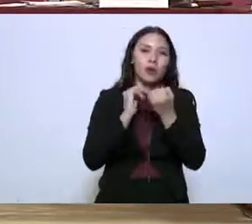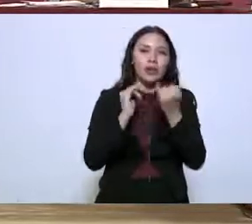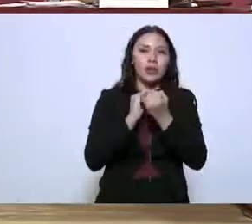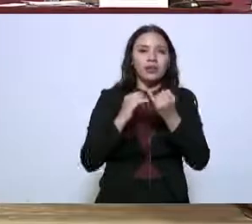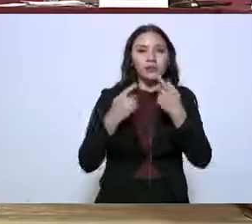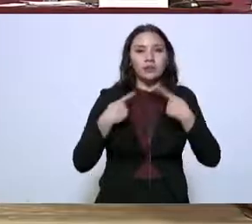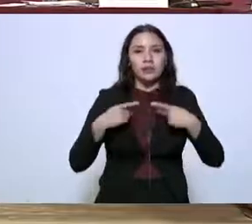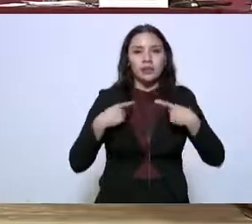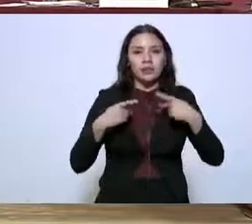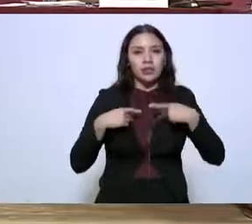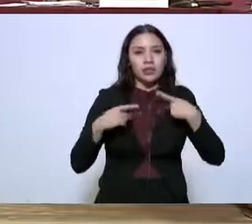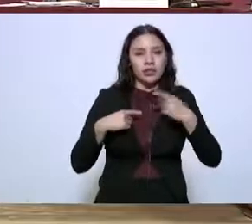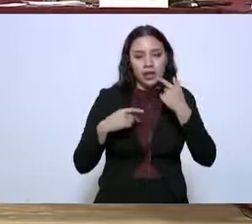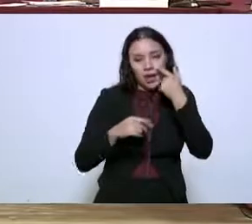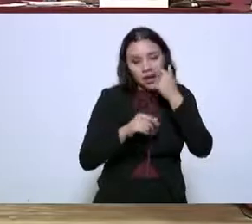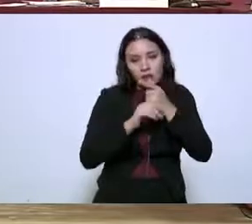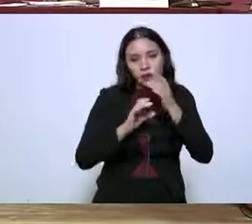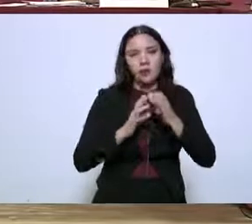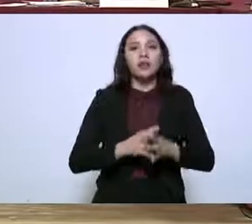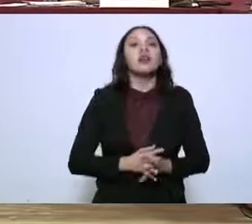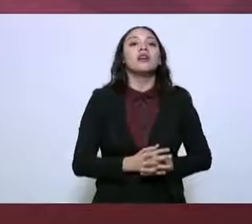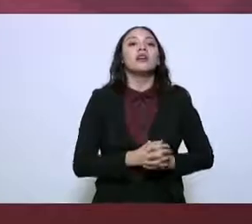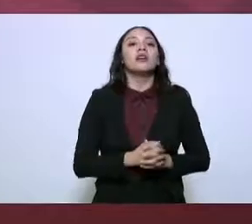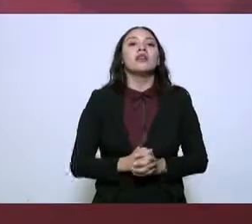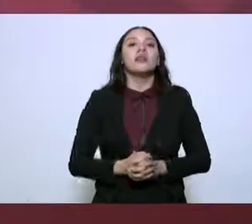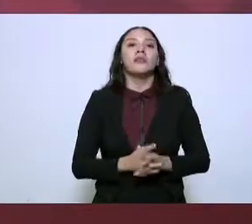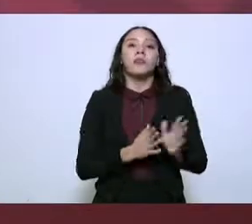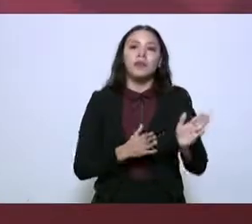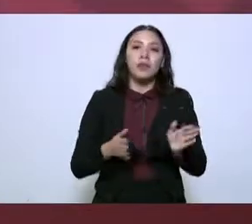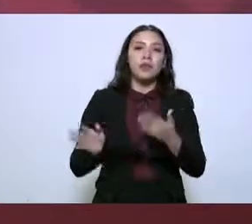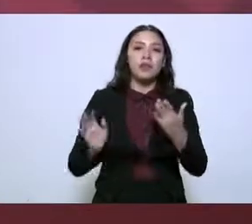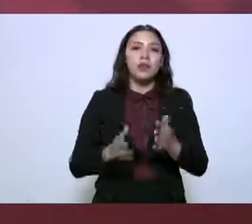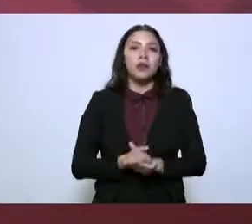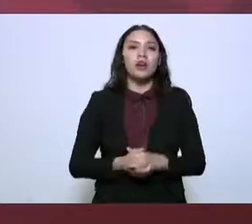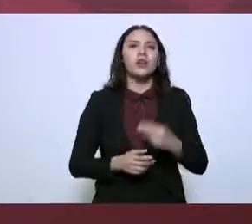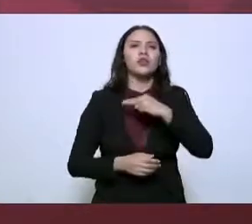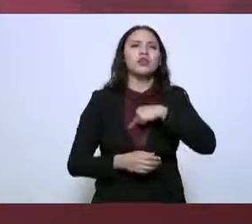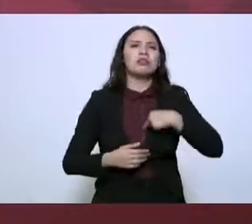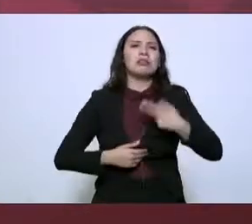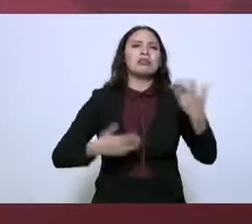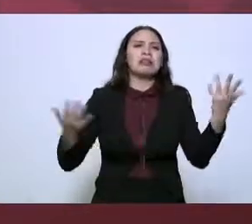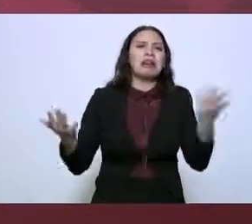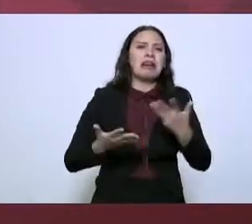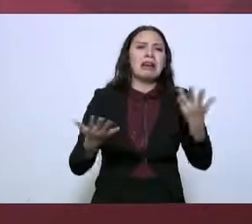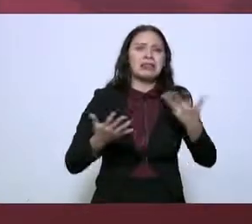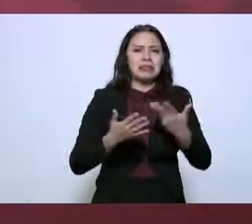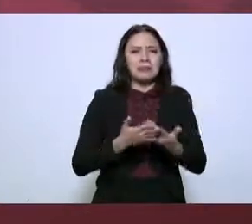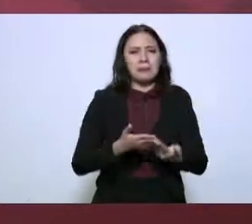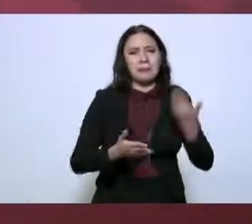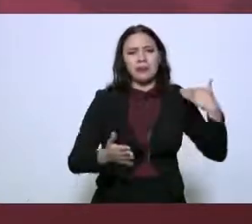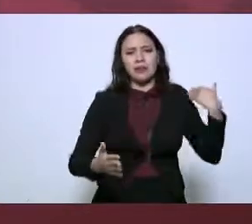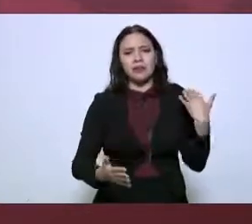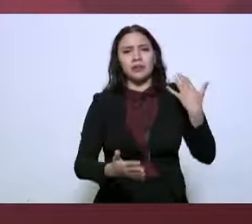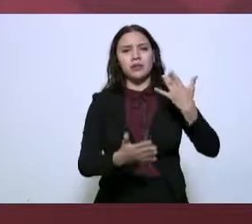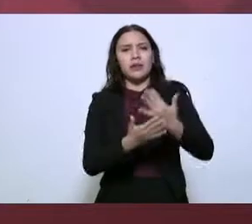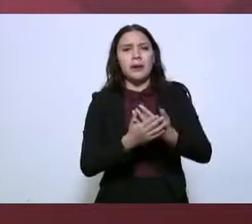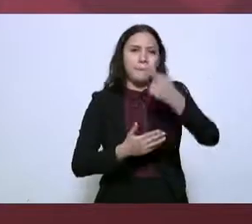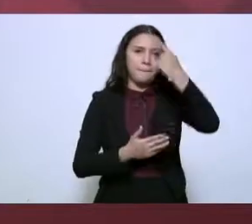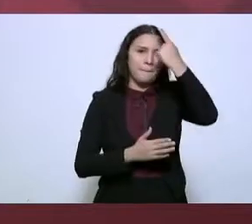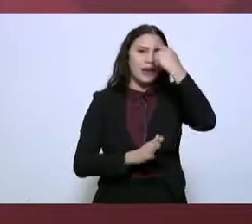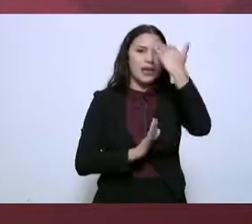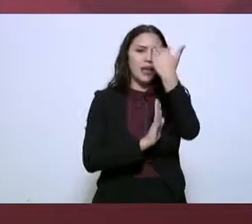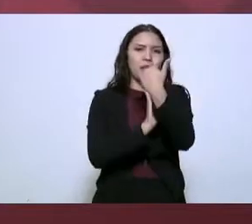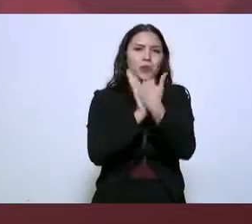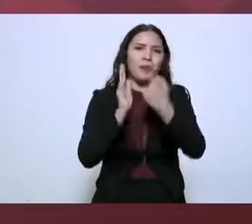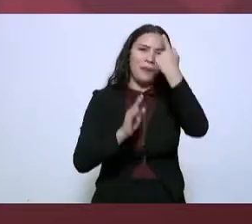estamos realizando actividades. Adelante, por favor. ¿Qué se ha hecho dentro de esta estrategia para reducir los